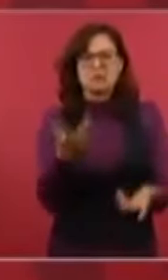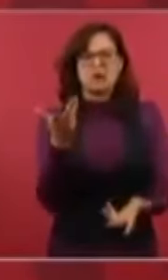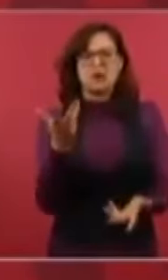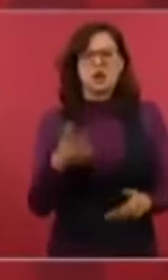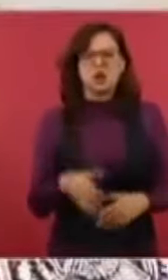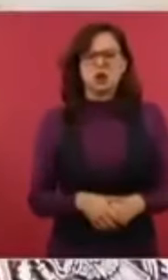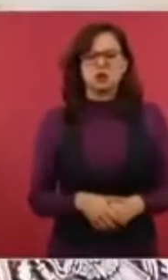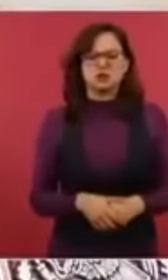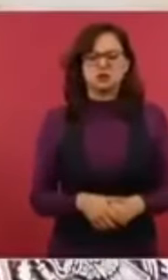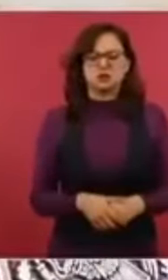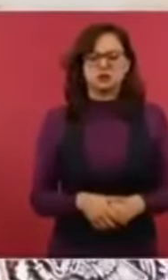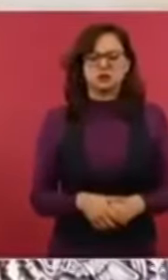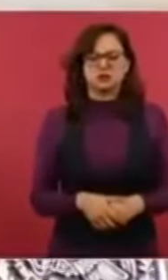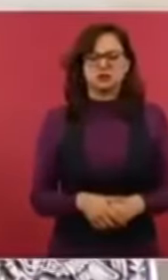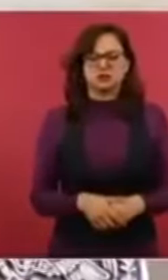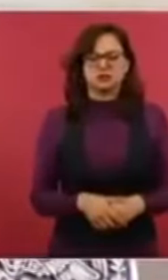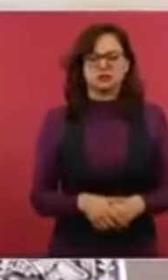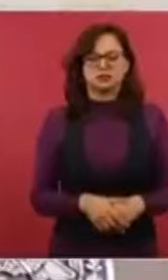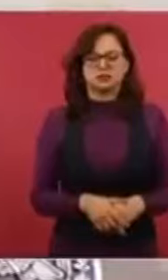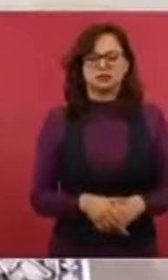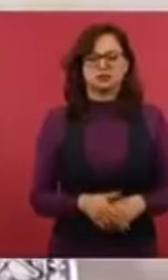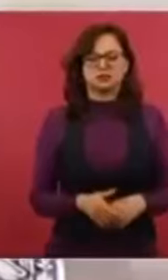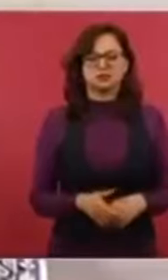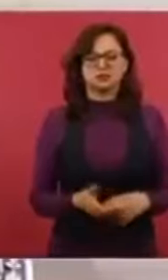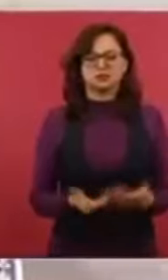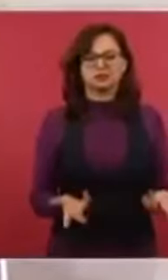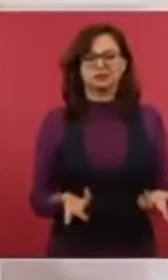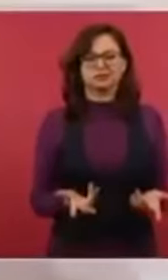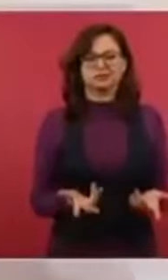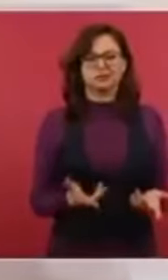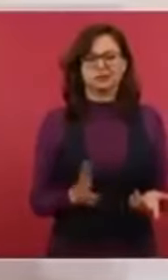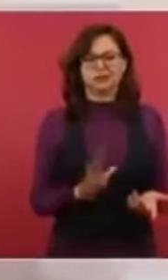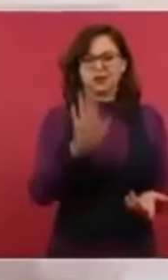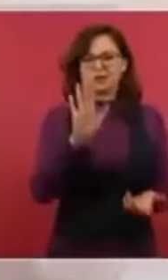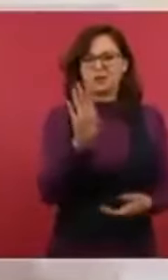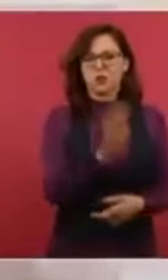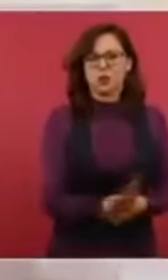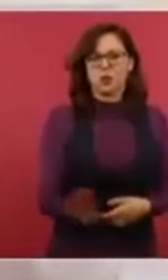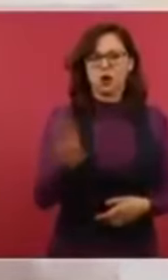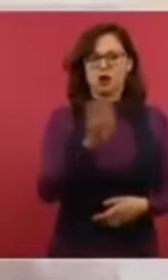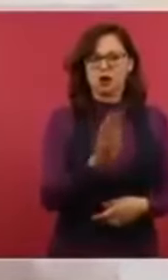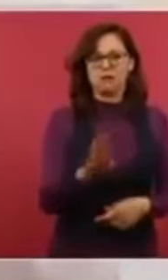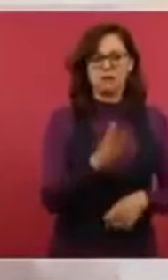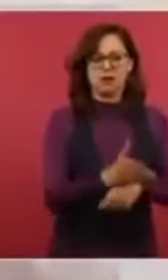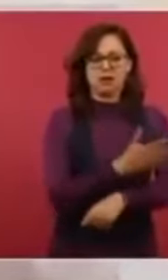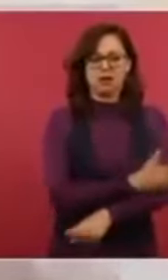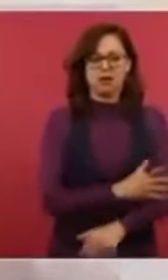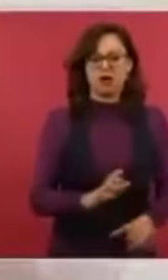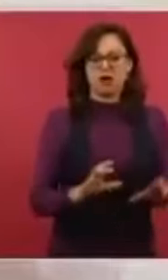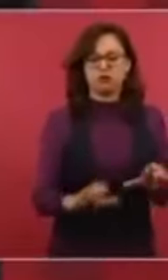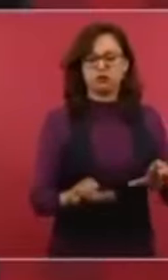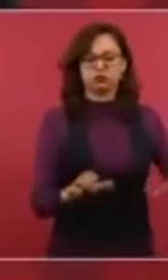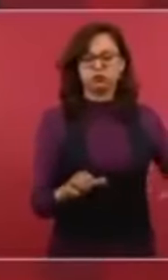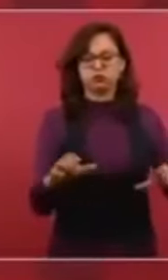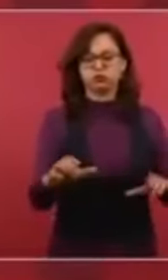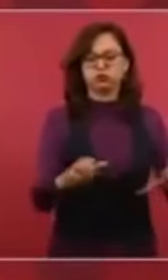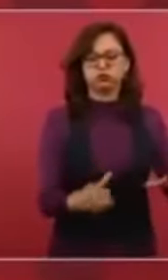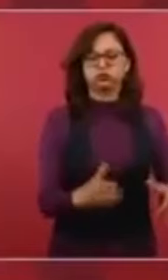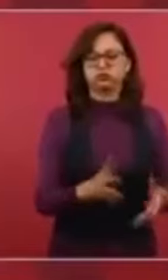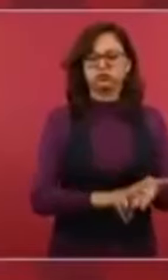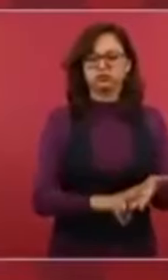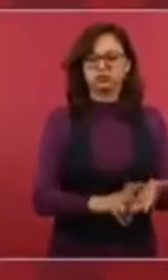en el zócalo y quienes pensamos